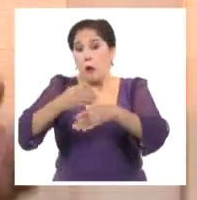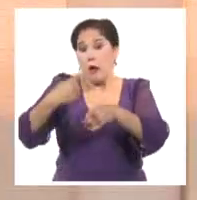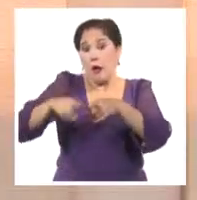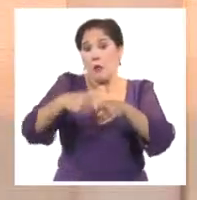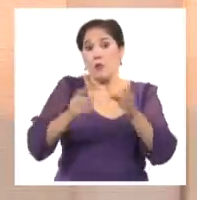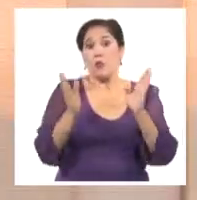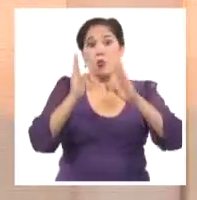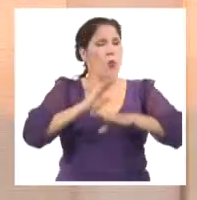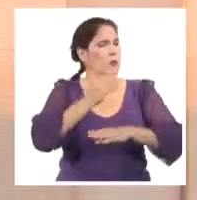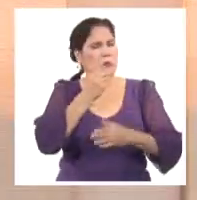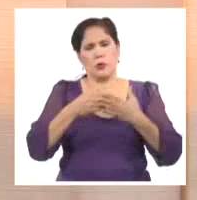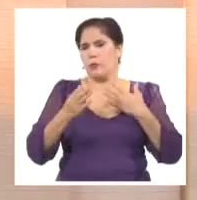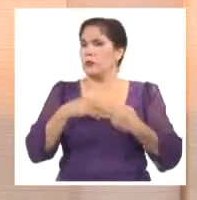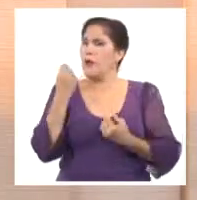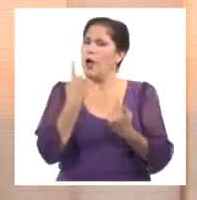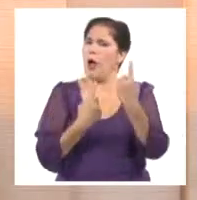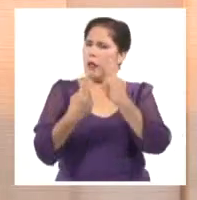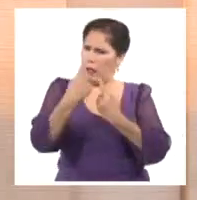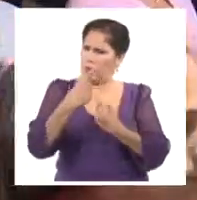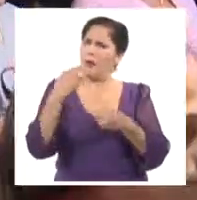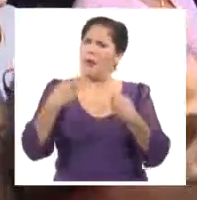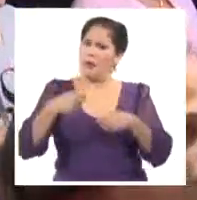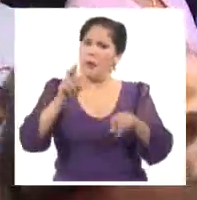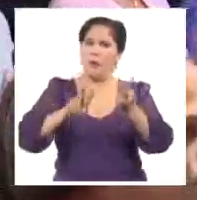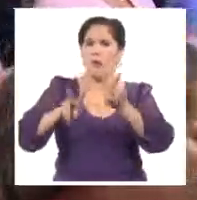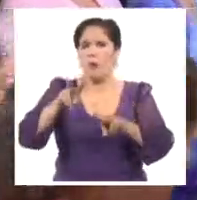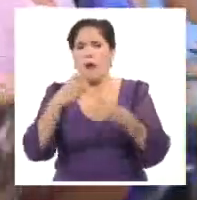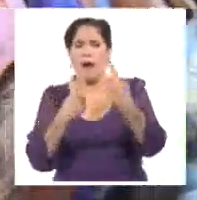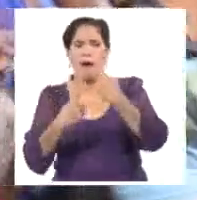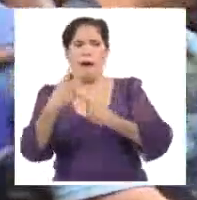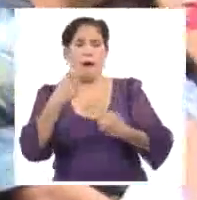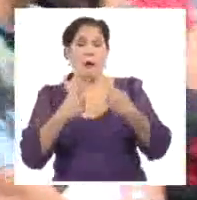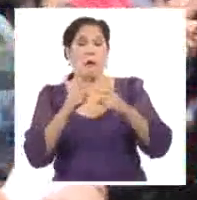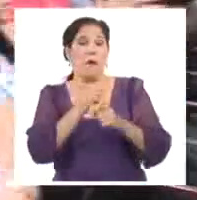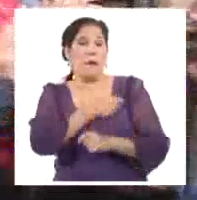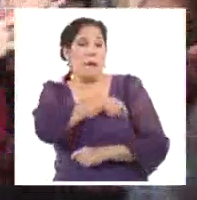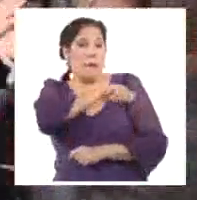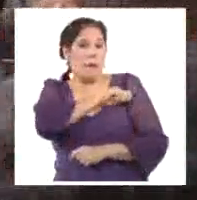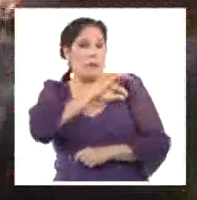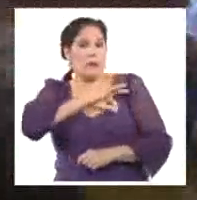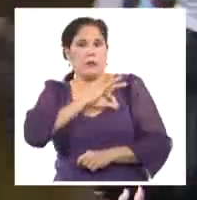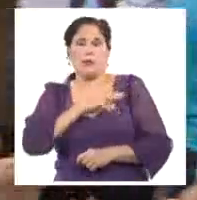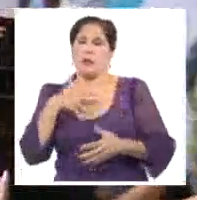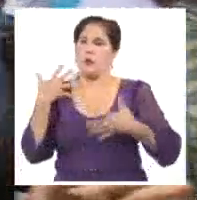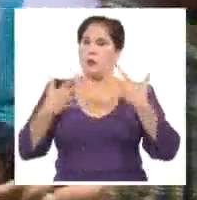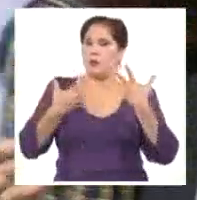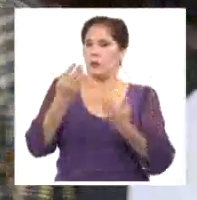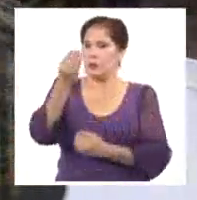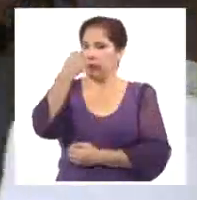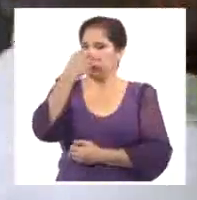y dar respuestas a las demandas de la población. Daimi Díaz Brejo, Sistema Informativo de la Televisión Cubana.